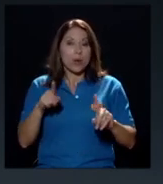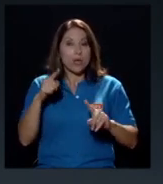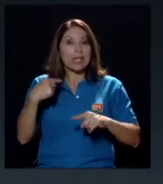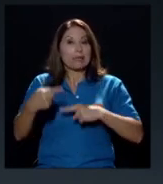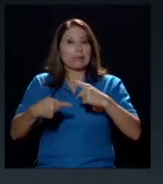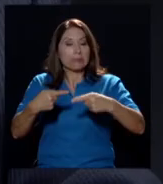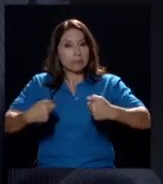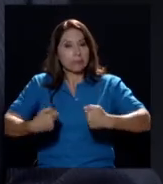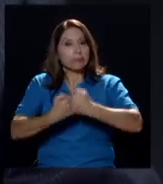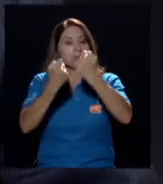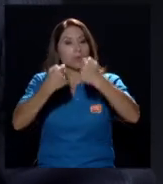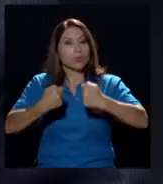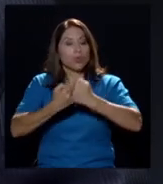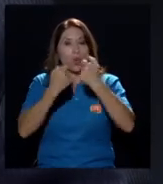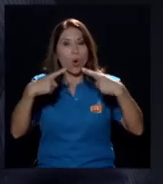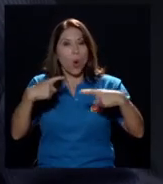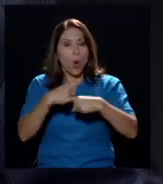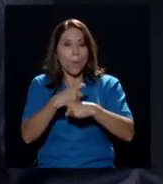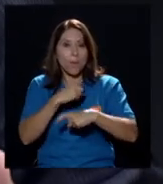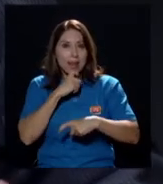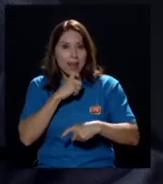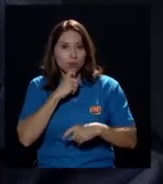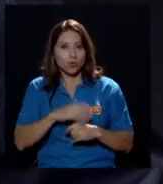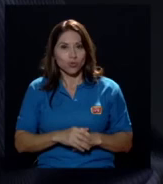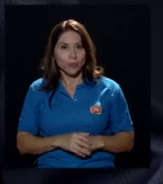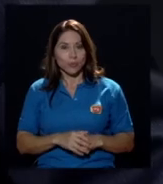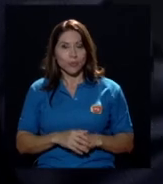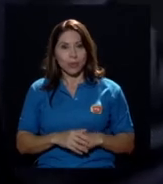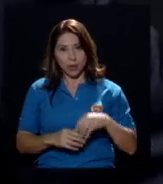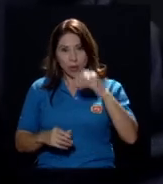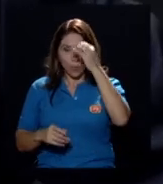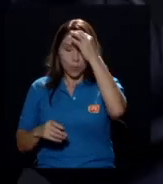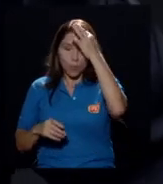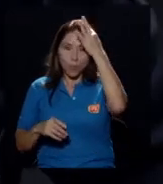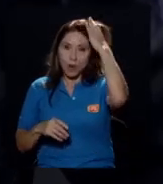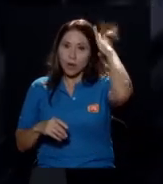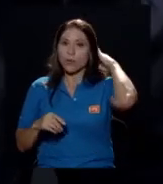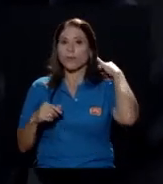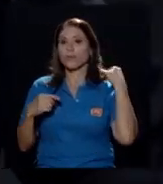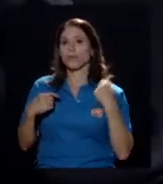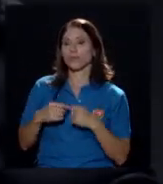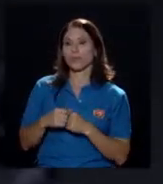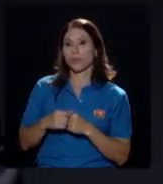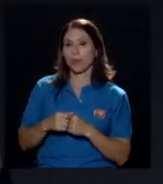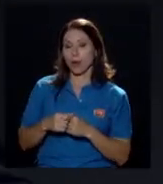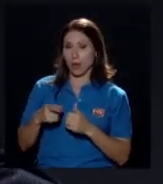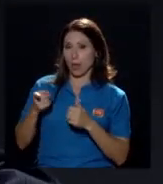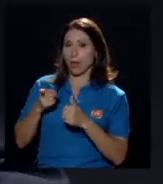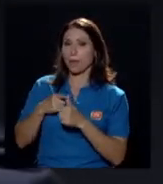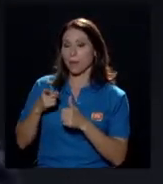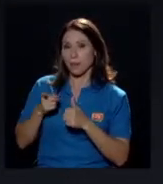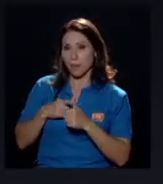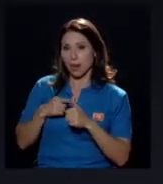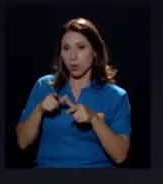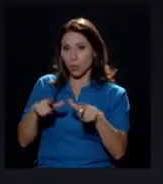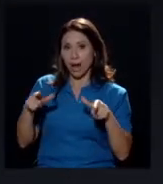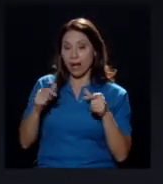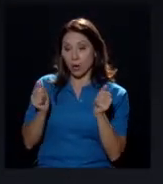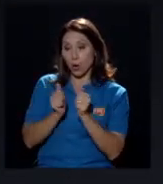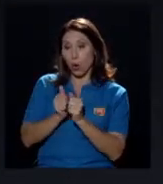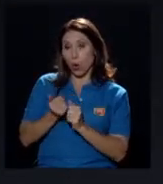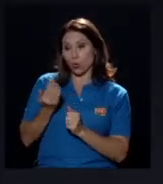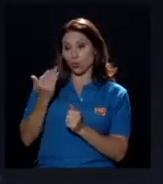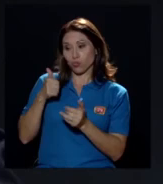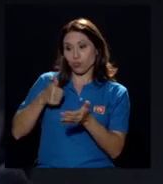muy complejos Bueno, en primer lugar con la reelección de Angela Merkel